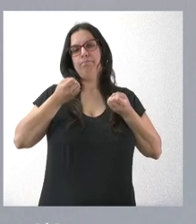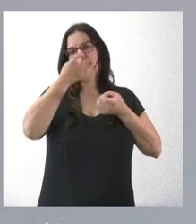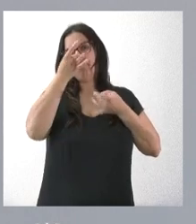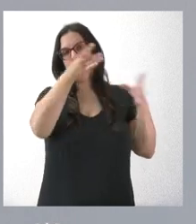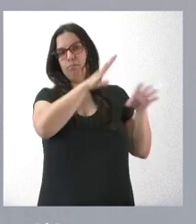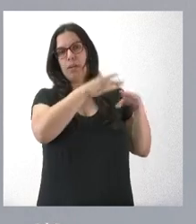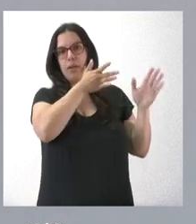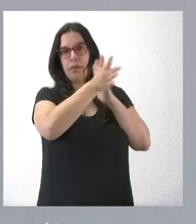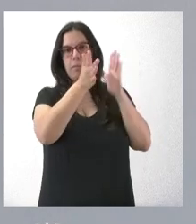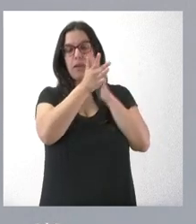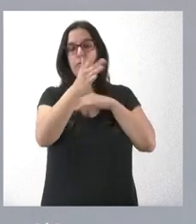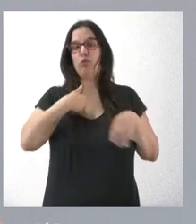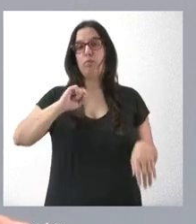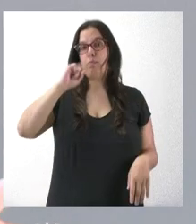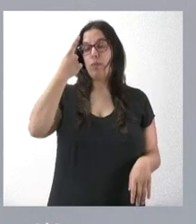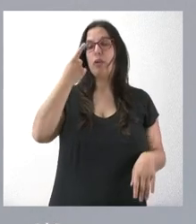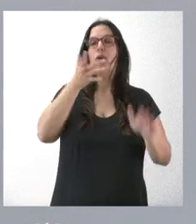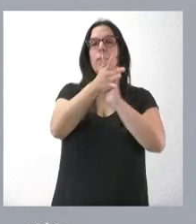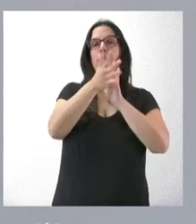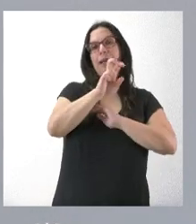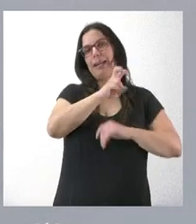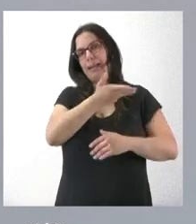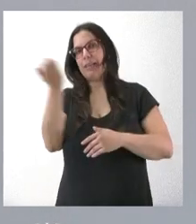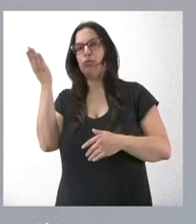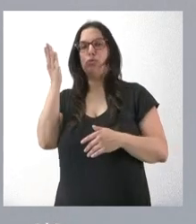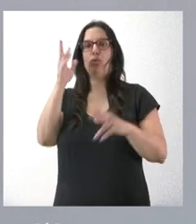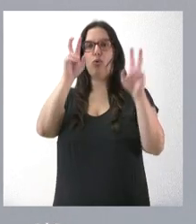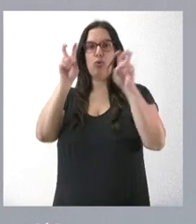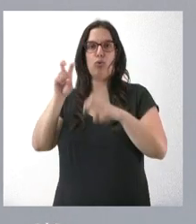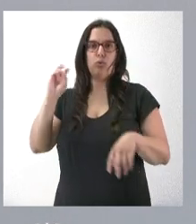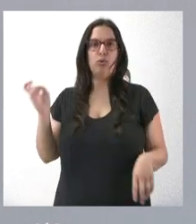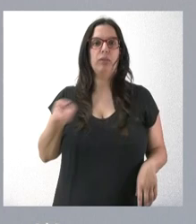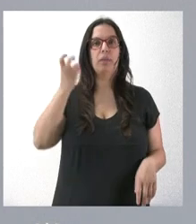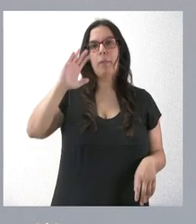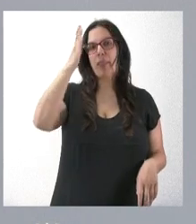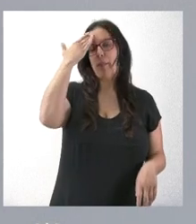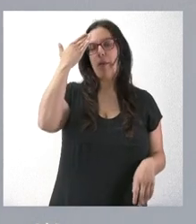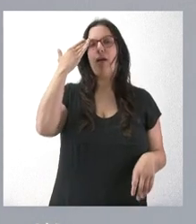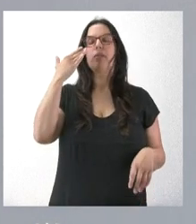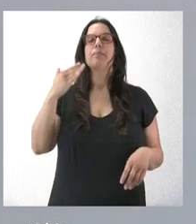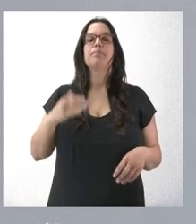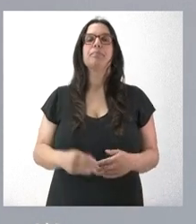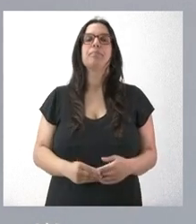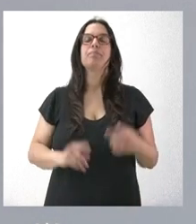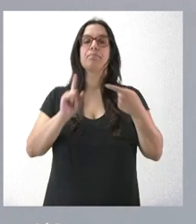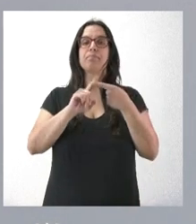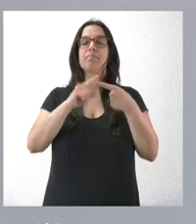Y, por tanto, comienzo yo a señalar cuáles son los principales asuntos que se han tratado en el Consejo de Gobierno. Por un lado,